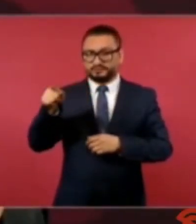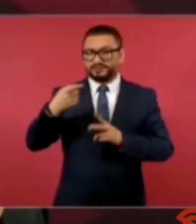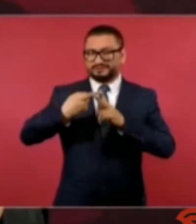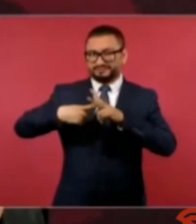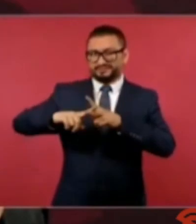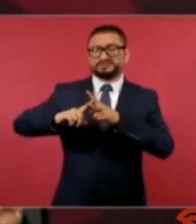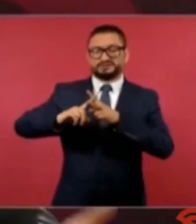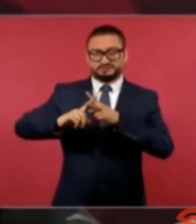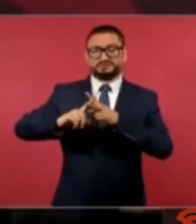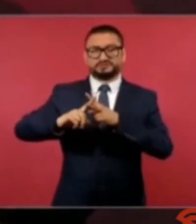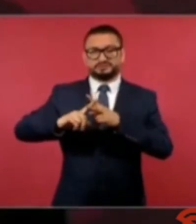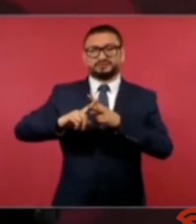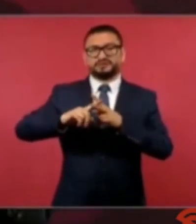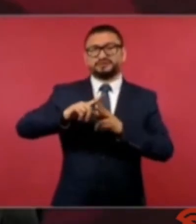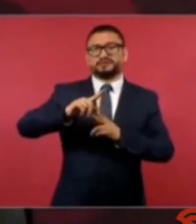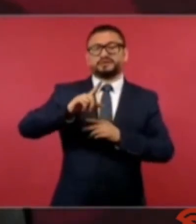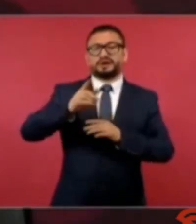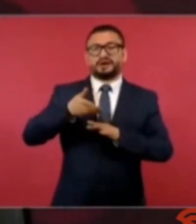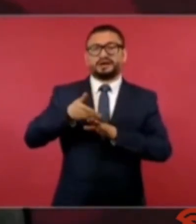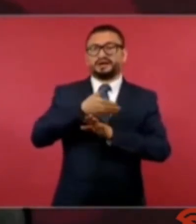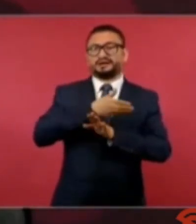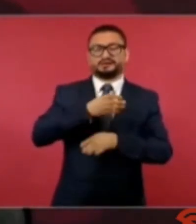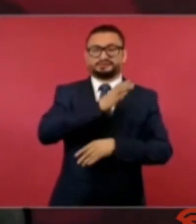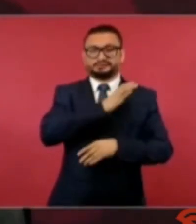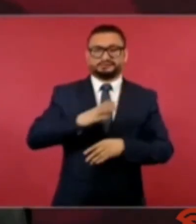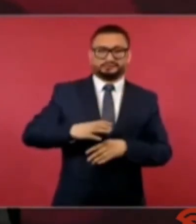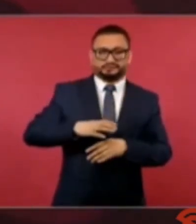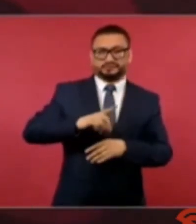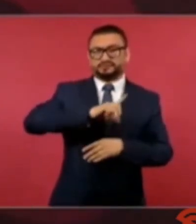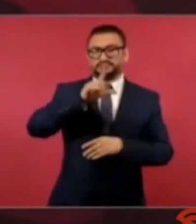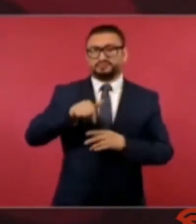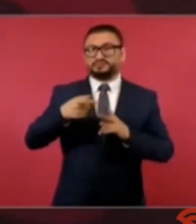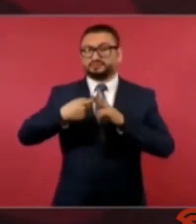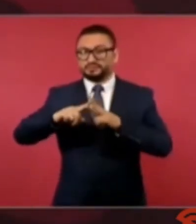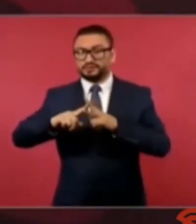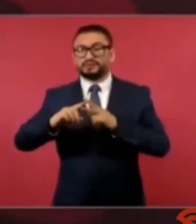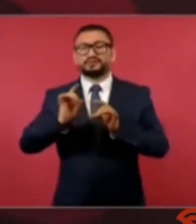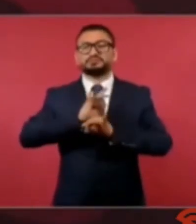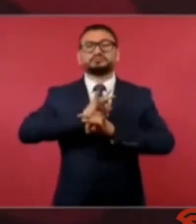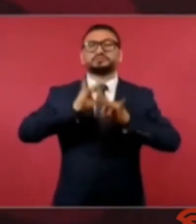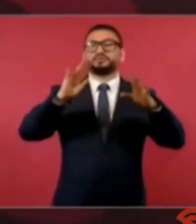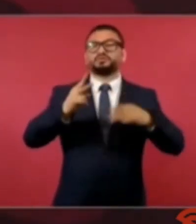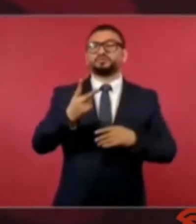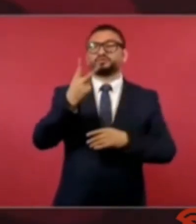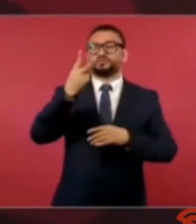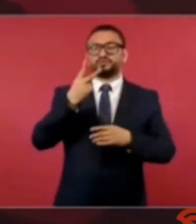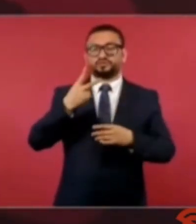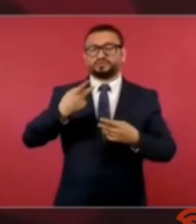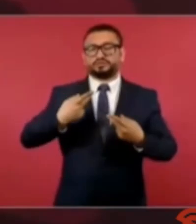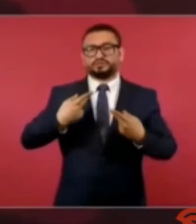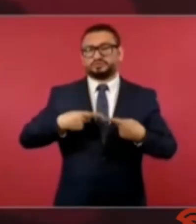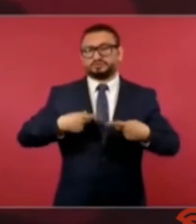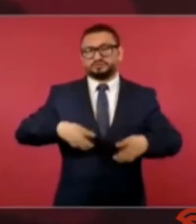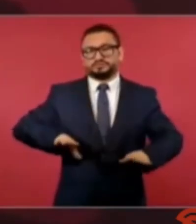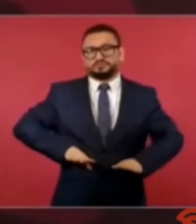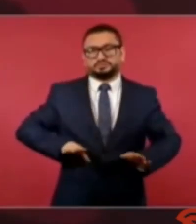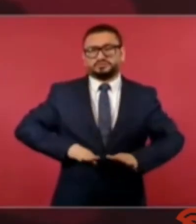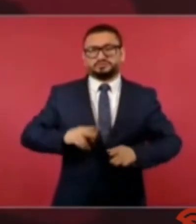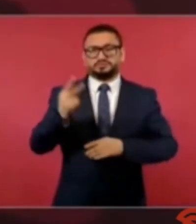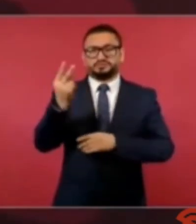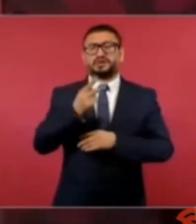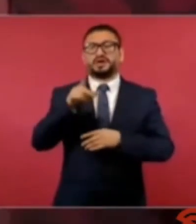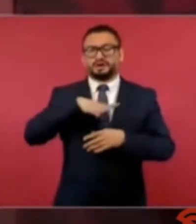después de su campaña llegó una pareja está la